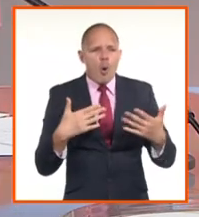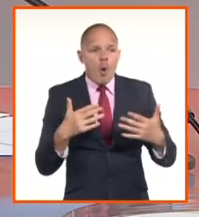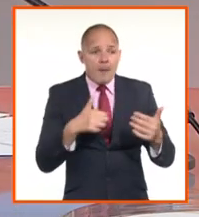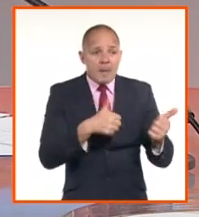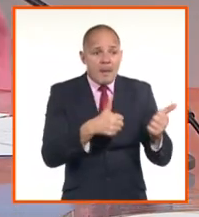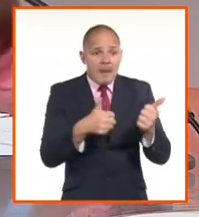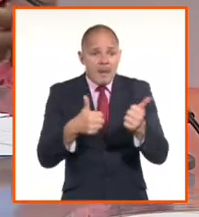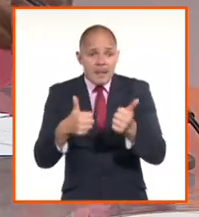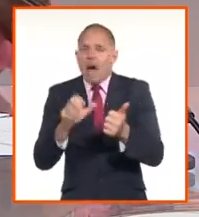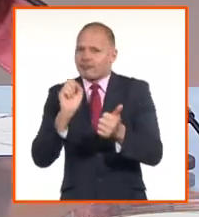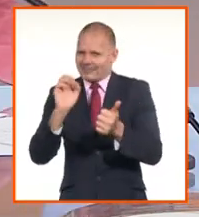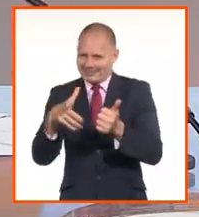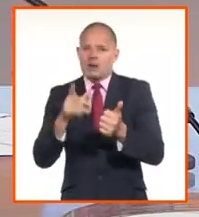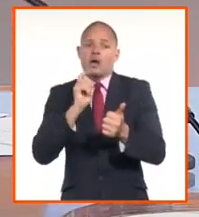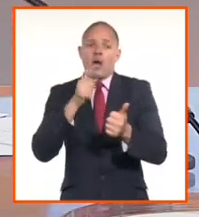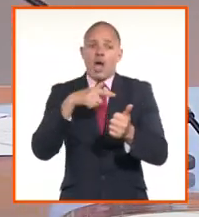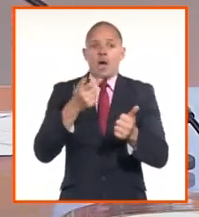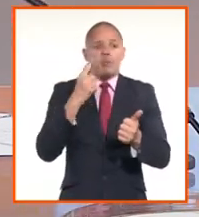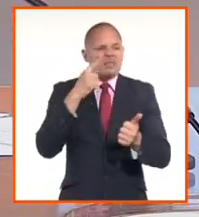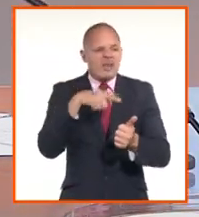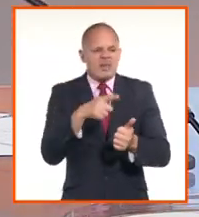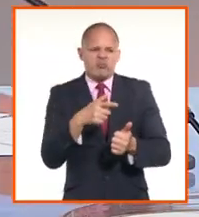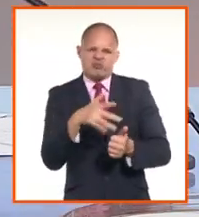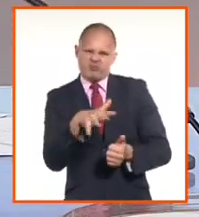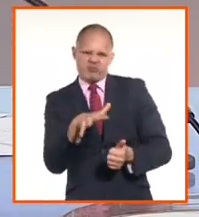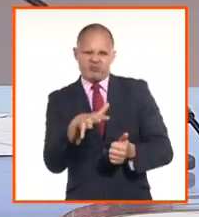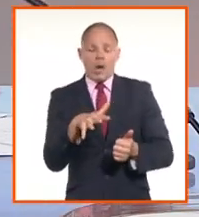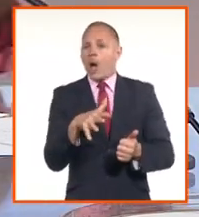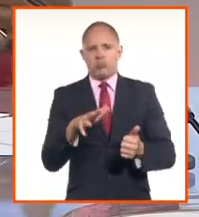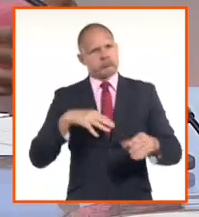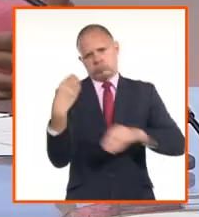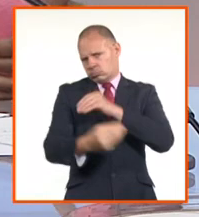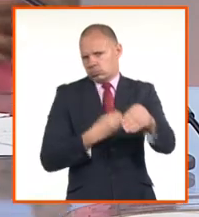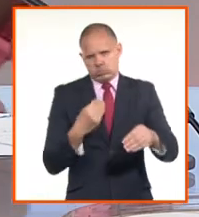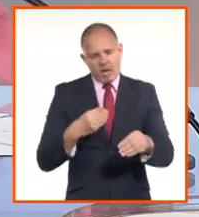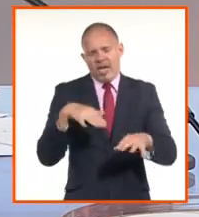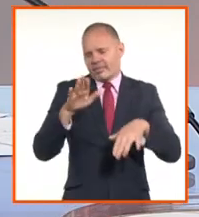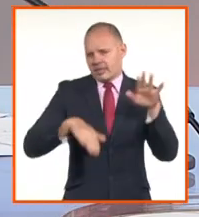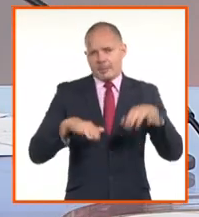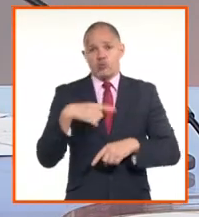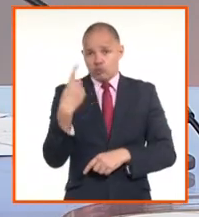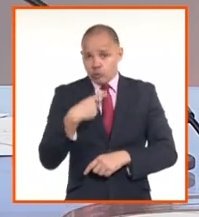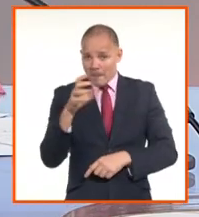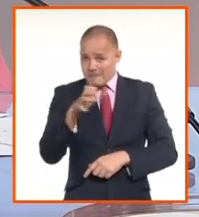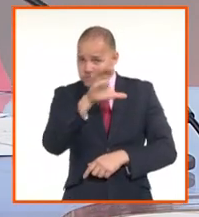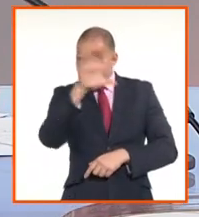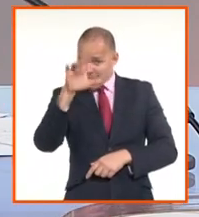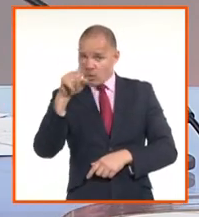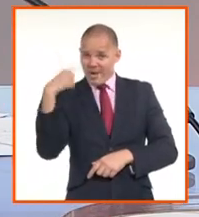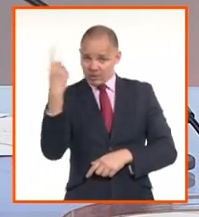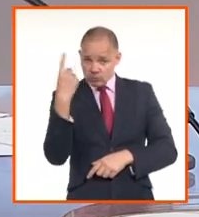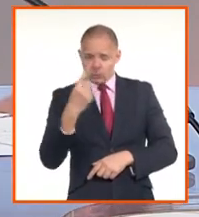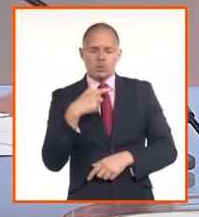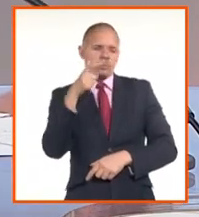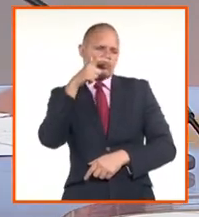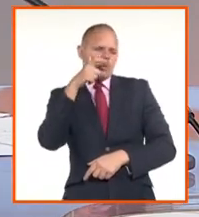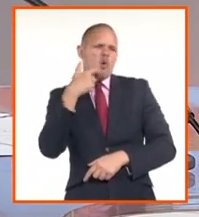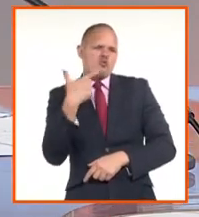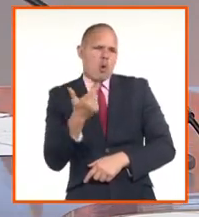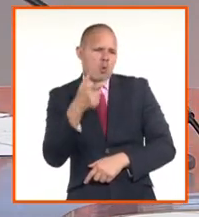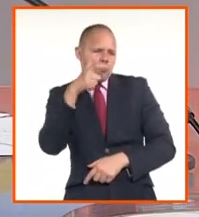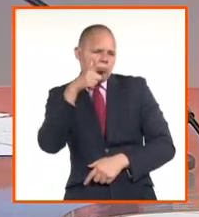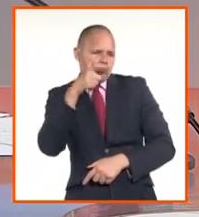incrementando e insertando en ese mercado en principio los diferentes actores, entonces ese mercado va a